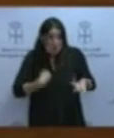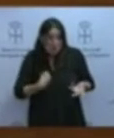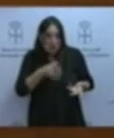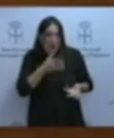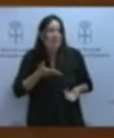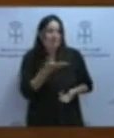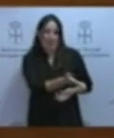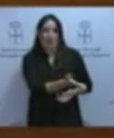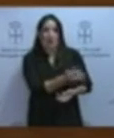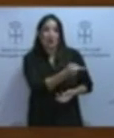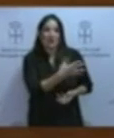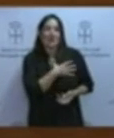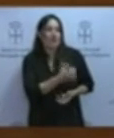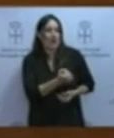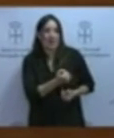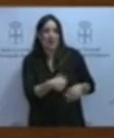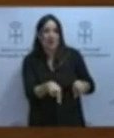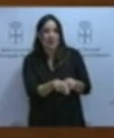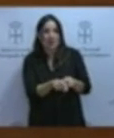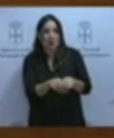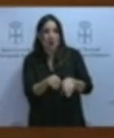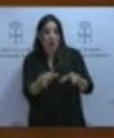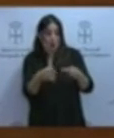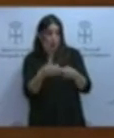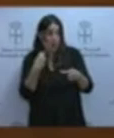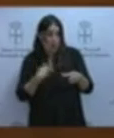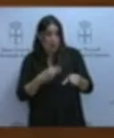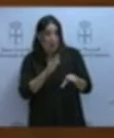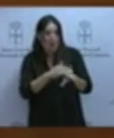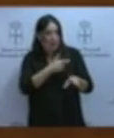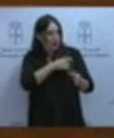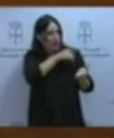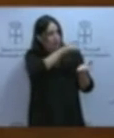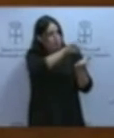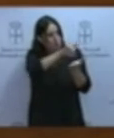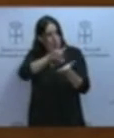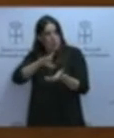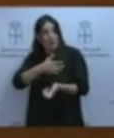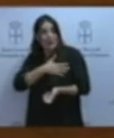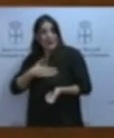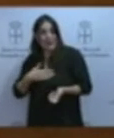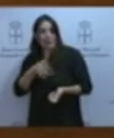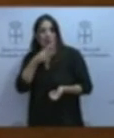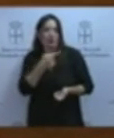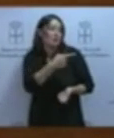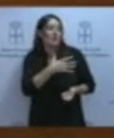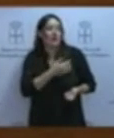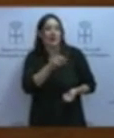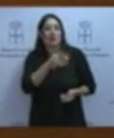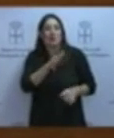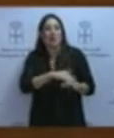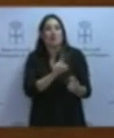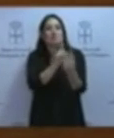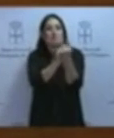tenga la misma valentía que tuvieron desde su partido para llamar a los antidisturbios y echar a esa gente que la tenga para ponerse frente a Vitorino Alonso. Vitorino